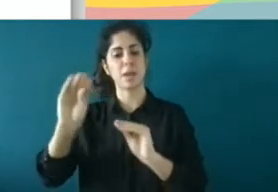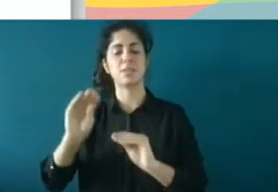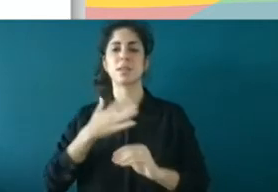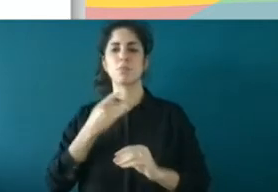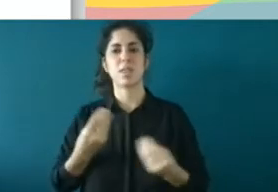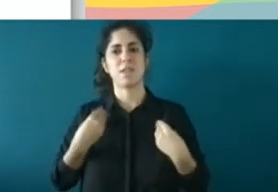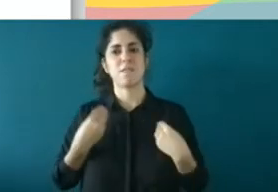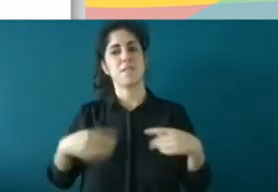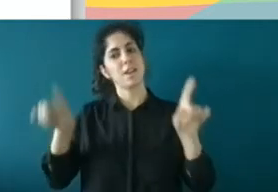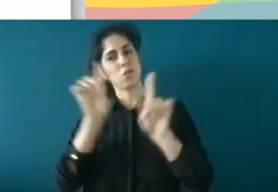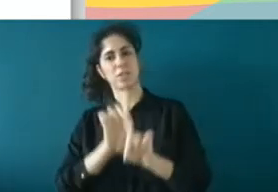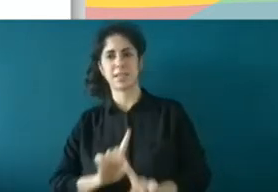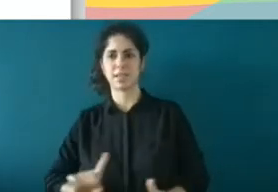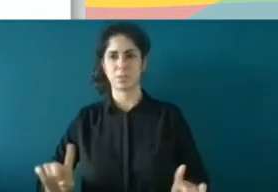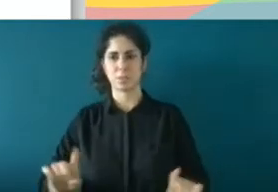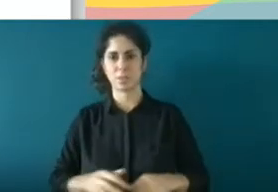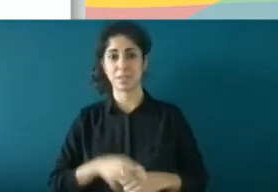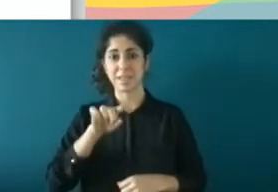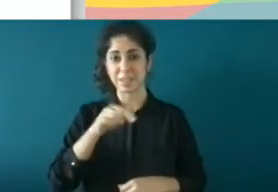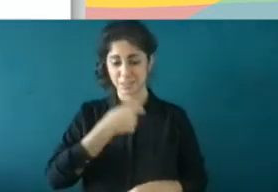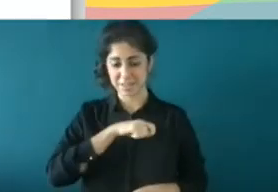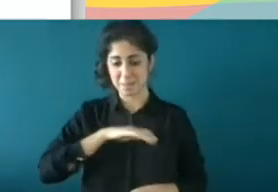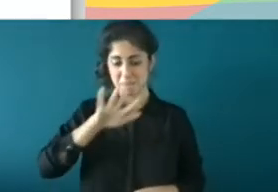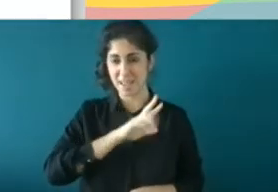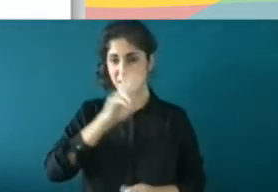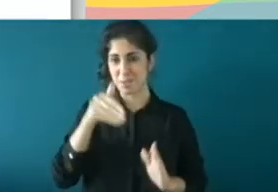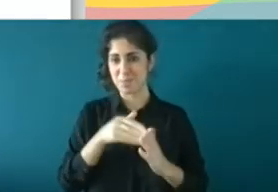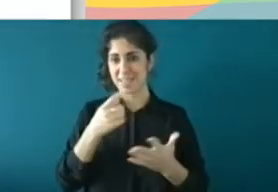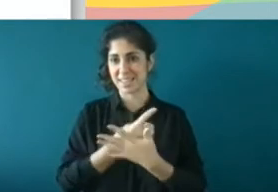Esto en 2016 en España, siglo XXI.